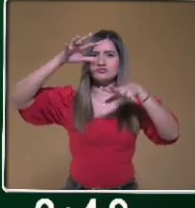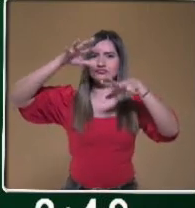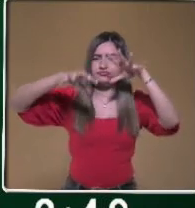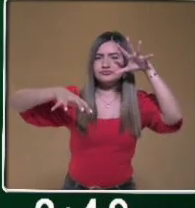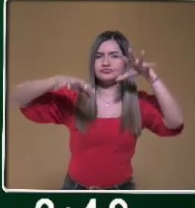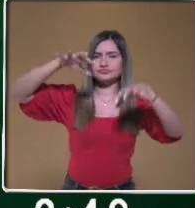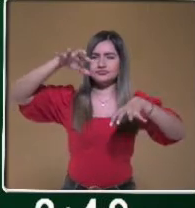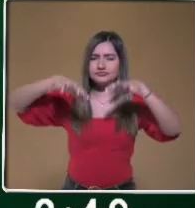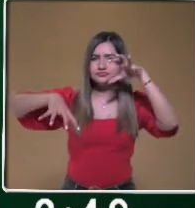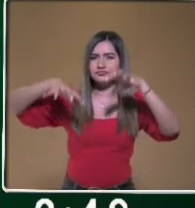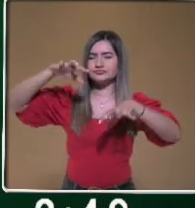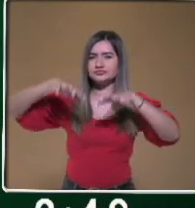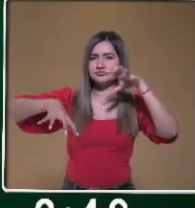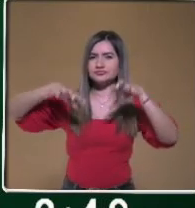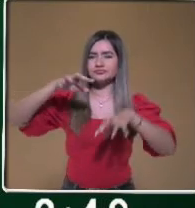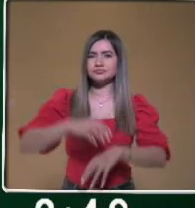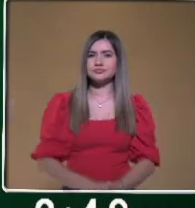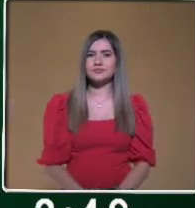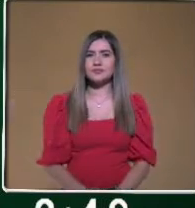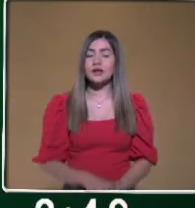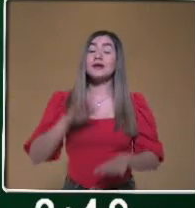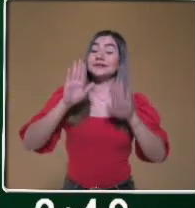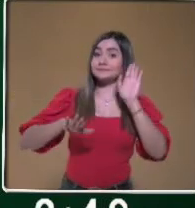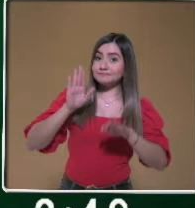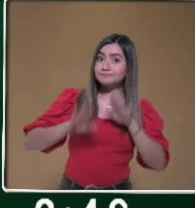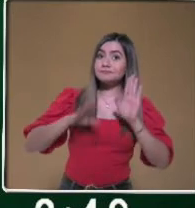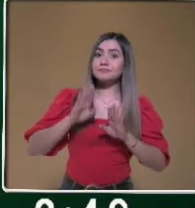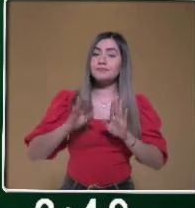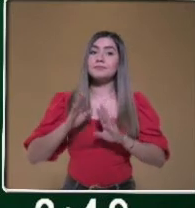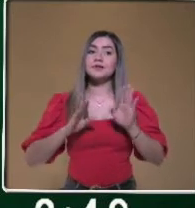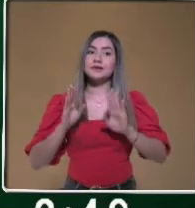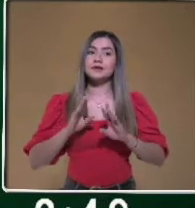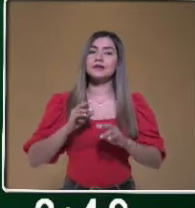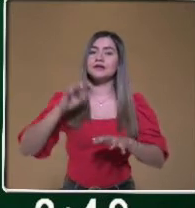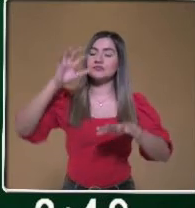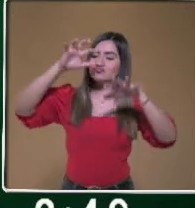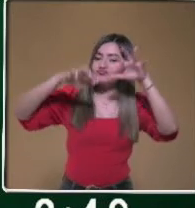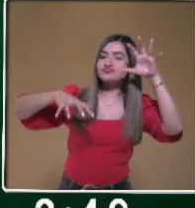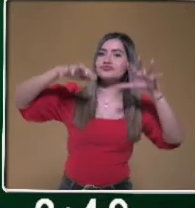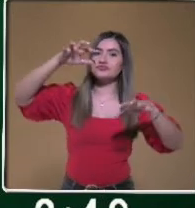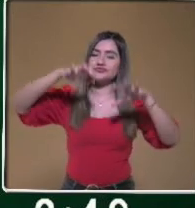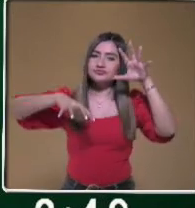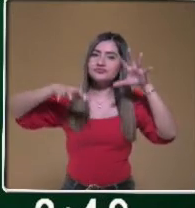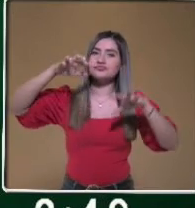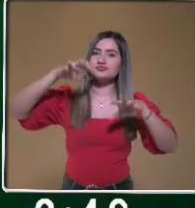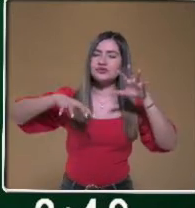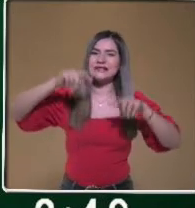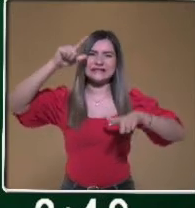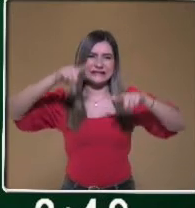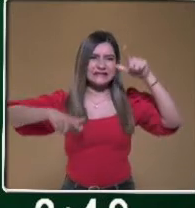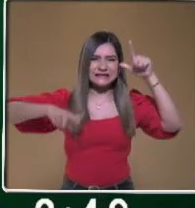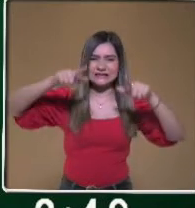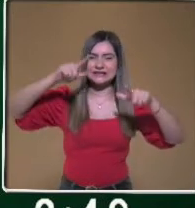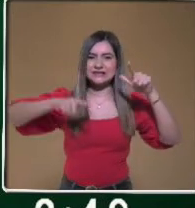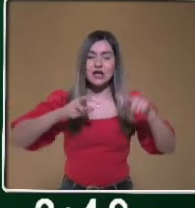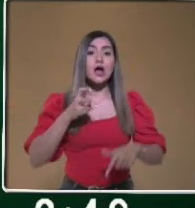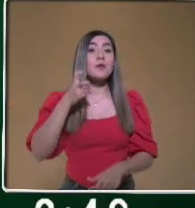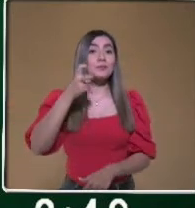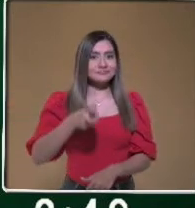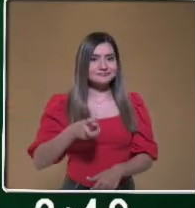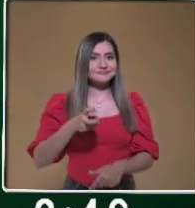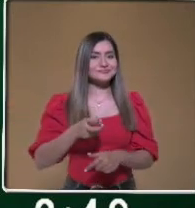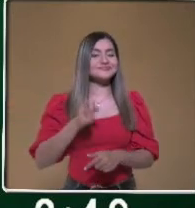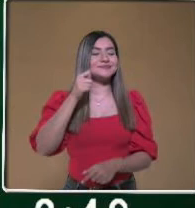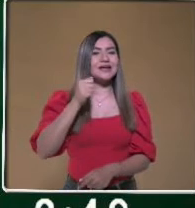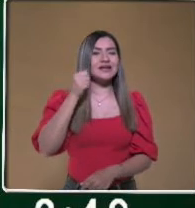Porque depende de las condiciones climáticas, depende de las temporadas de lluvias, por eso se llama detemporal.